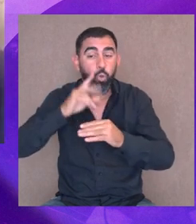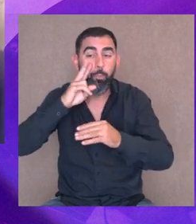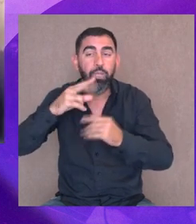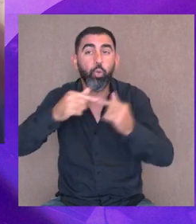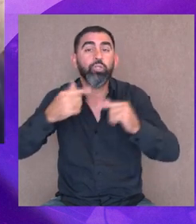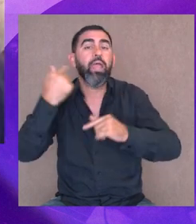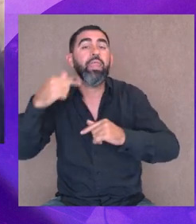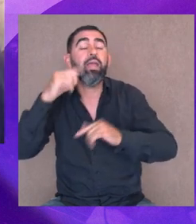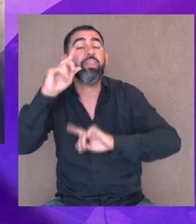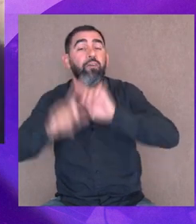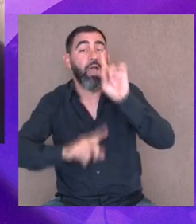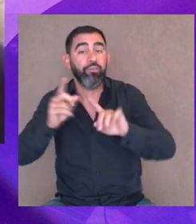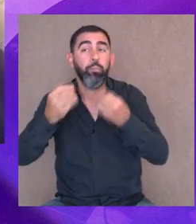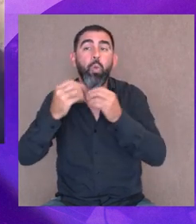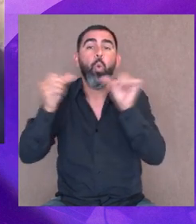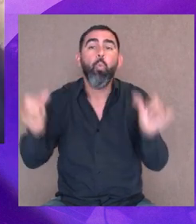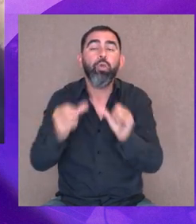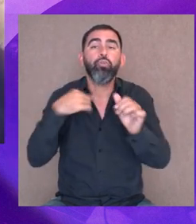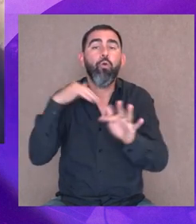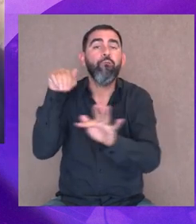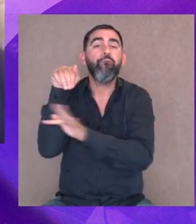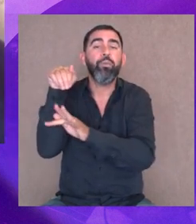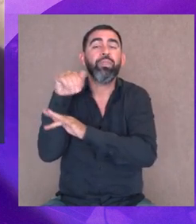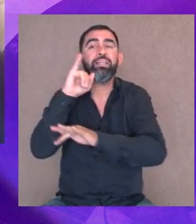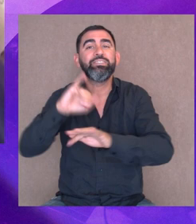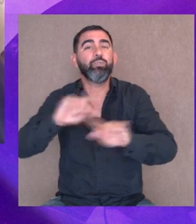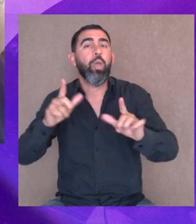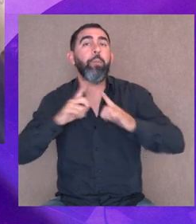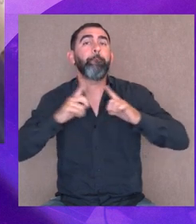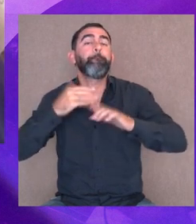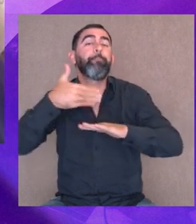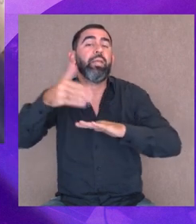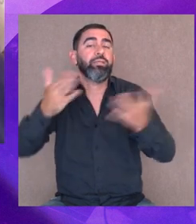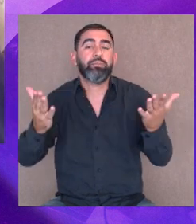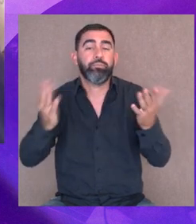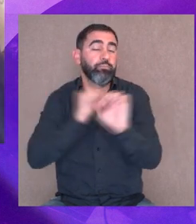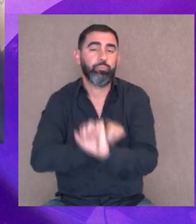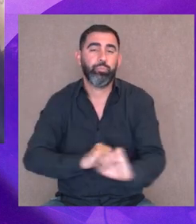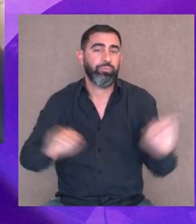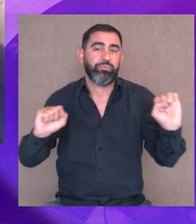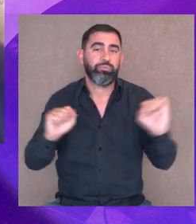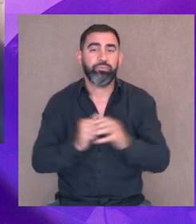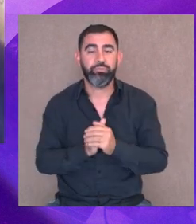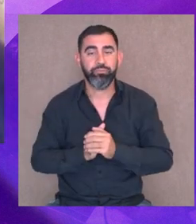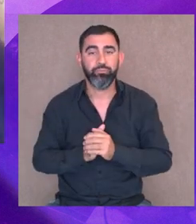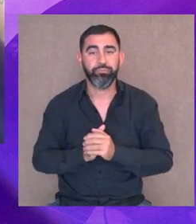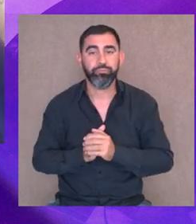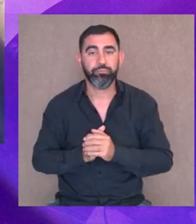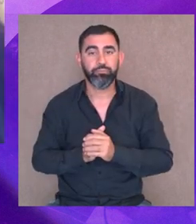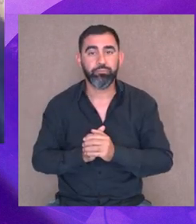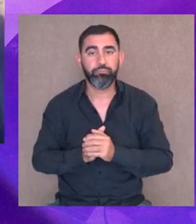vaso medio lleno, porque además yo siempre digo, ¿cómo haces para ser feminista si no sos una persona con esperanza? Claro, exactamente.